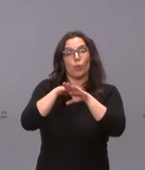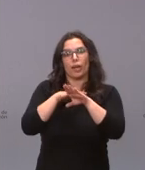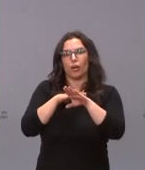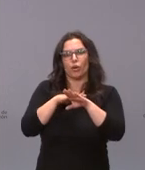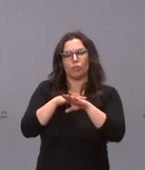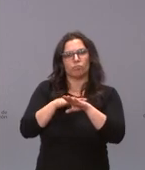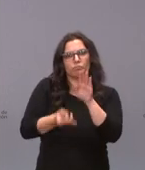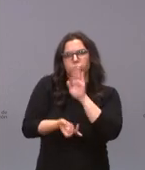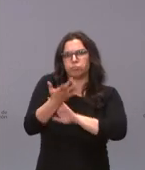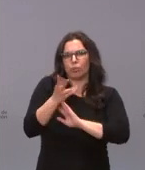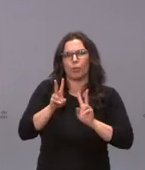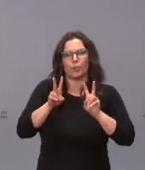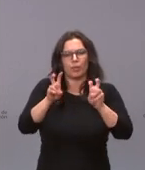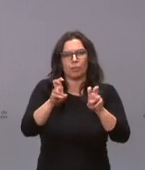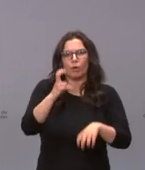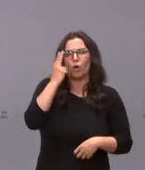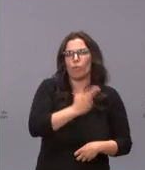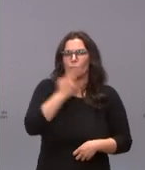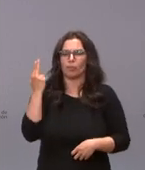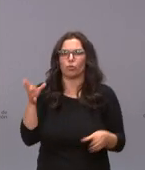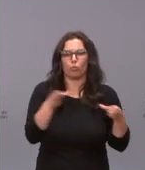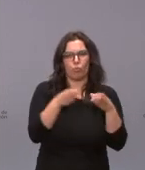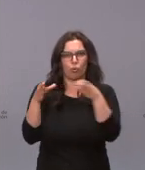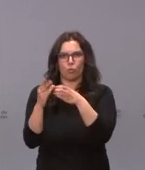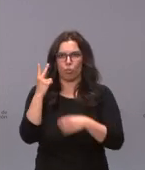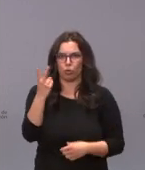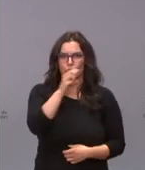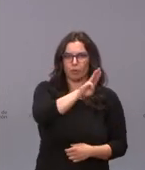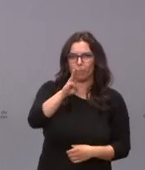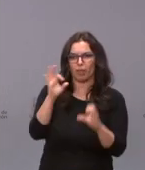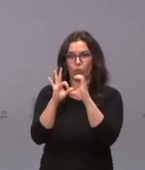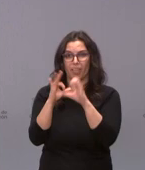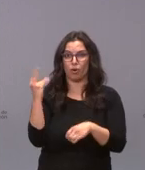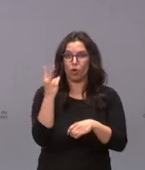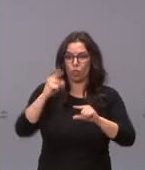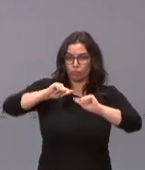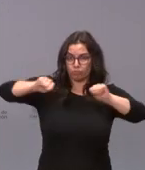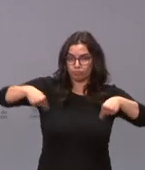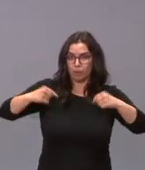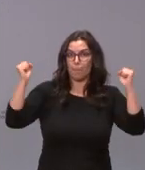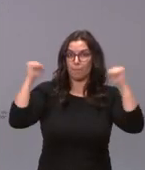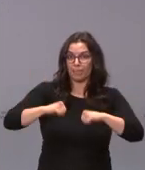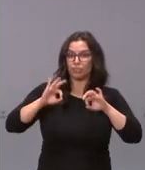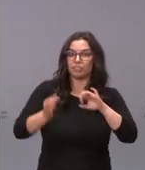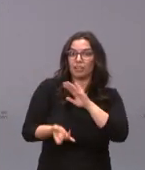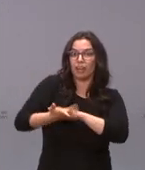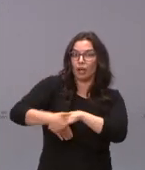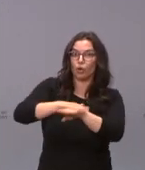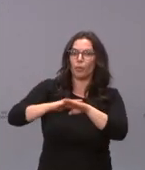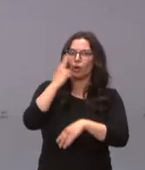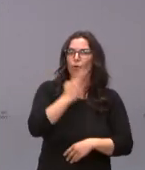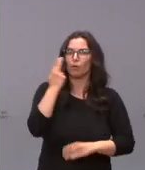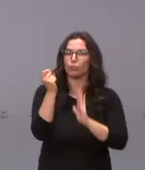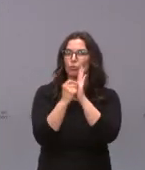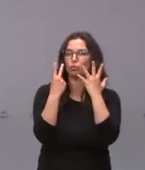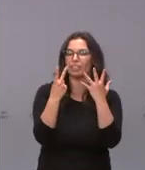la voluntad de dos fuerzas políticas, Partido Popular y Ciudadanos, que en su pacto de gobierno se comprometieron, concretamente en el punto 7,